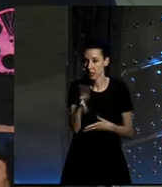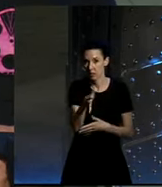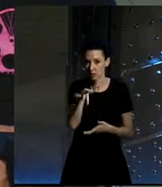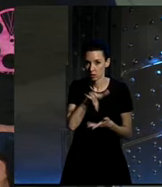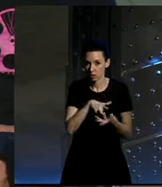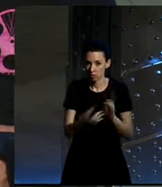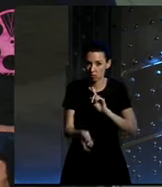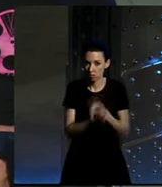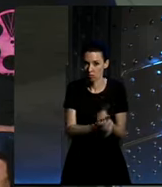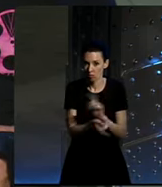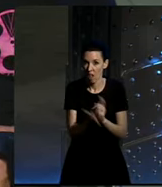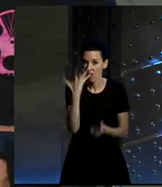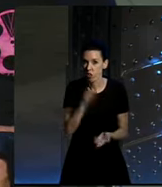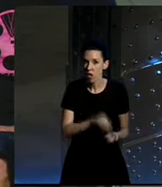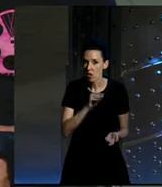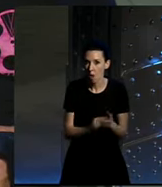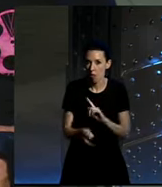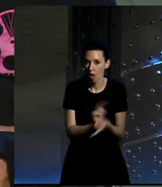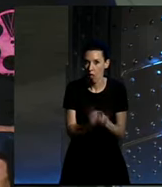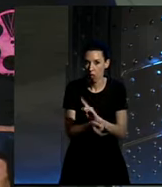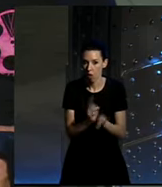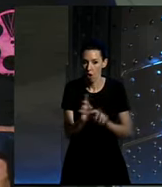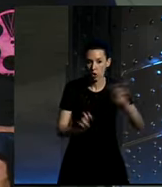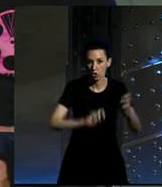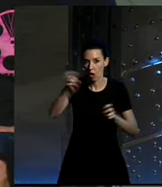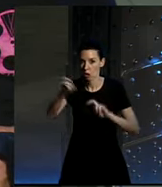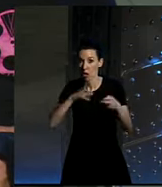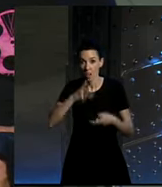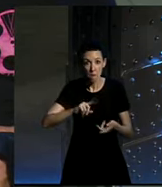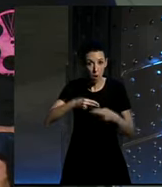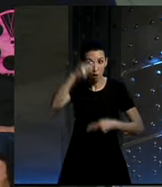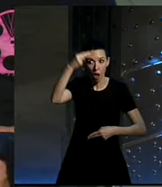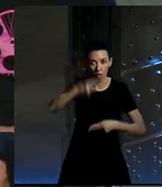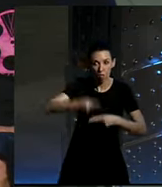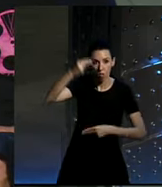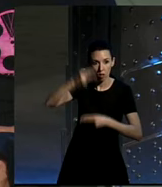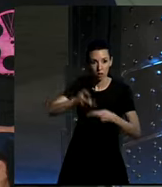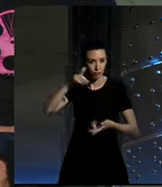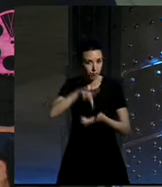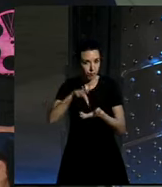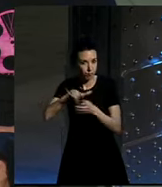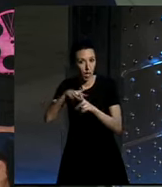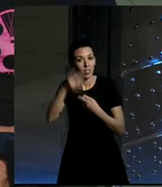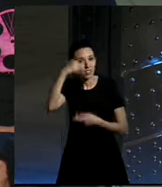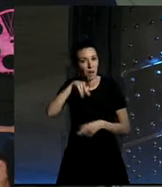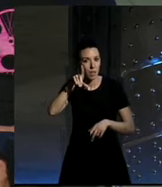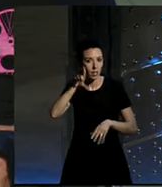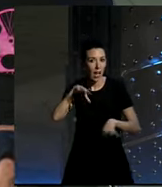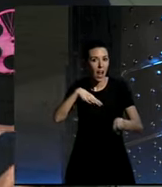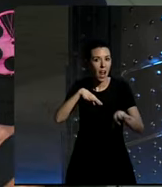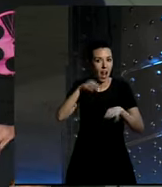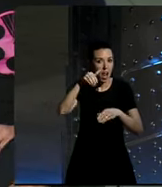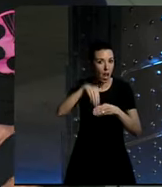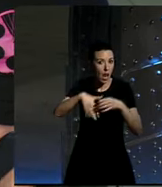hubiéramos tenido que cambiar cinco porque van abriendo cerrando cosas van pasando también hay que tener en cuenta elecciones o